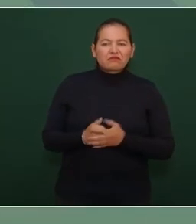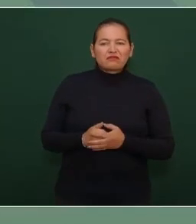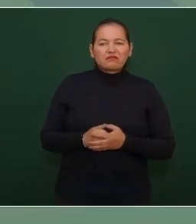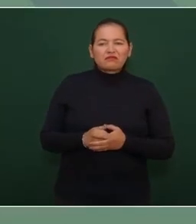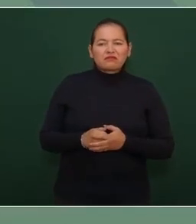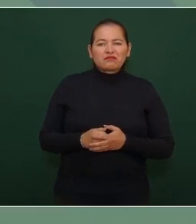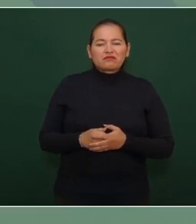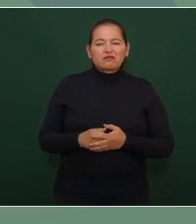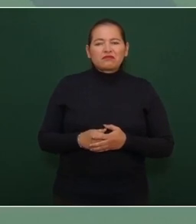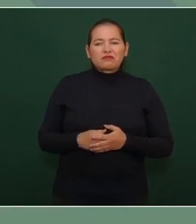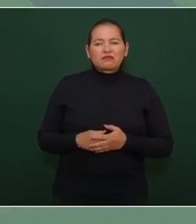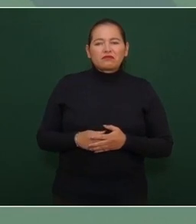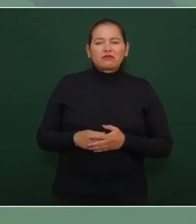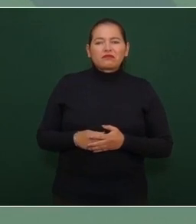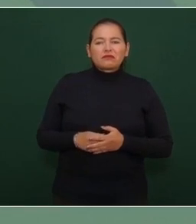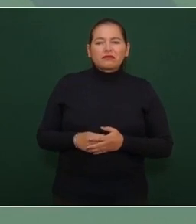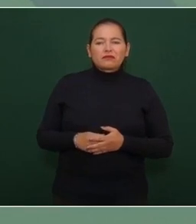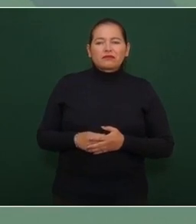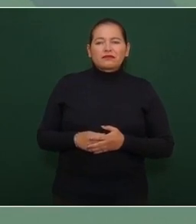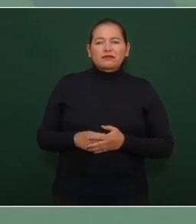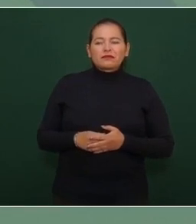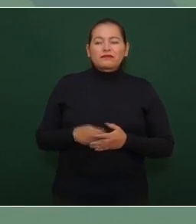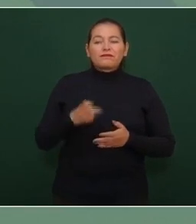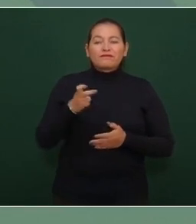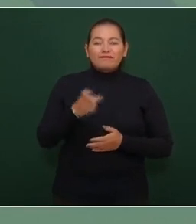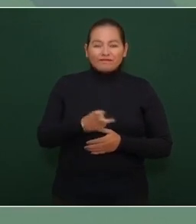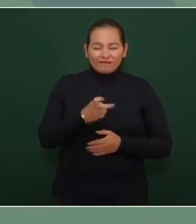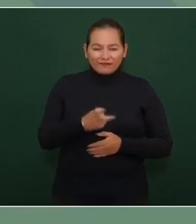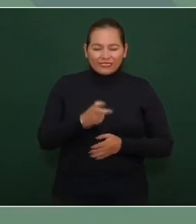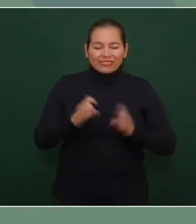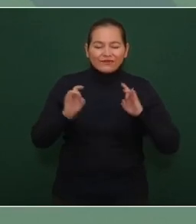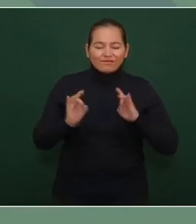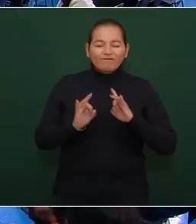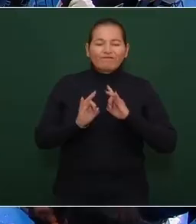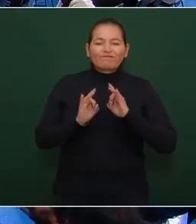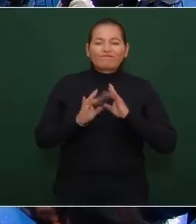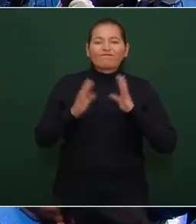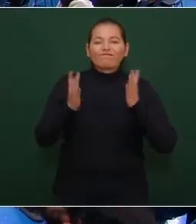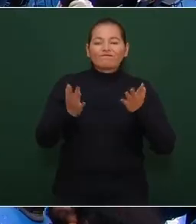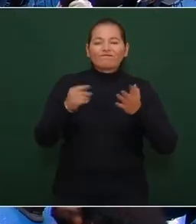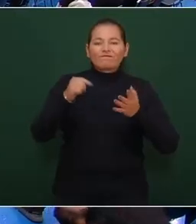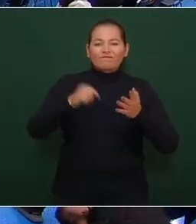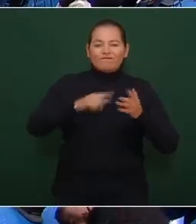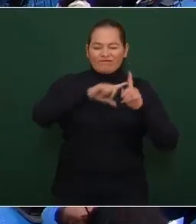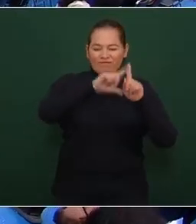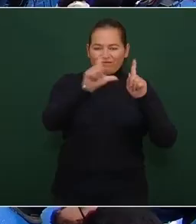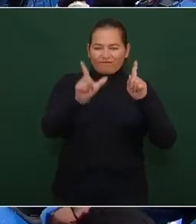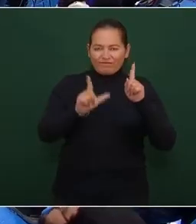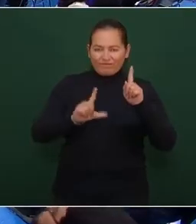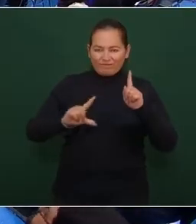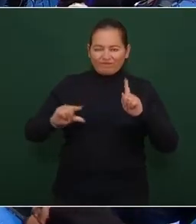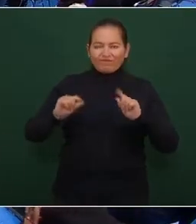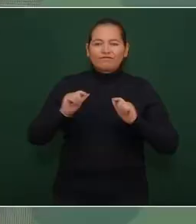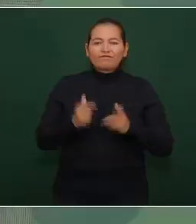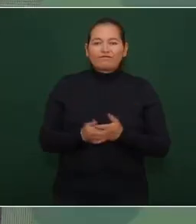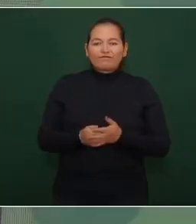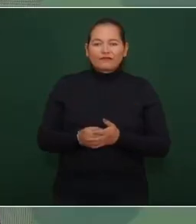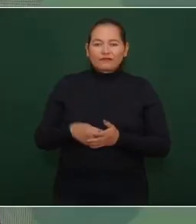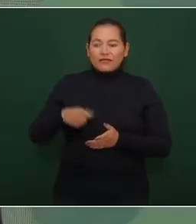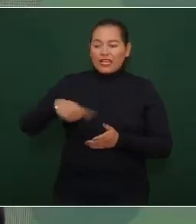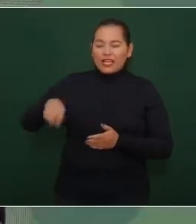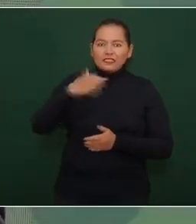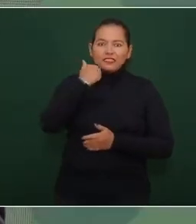pero es eso lo que está sucediendo en el país quieren ellos